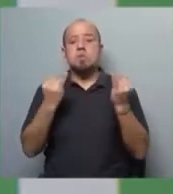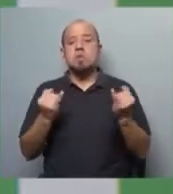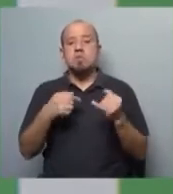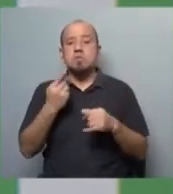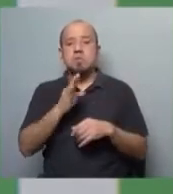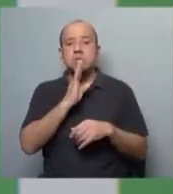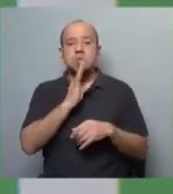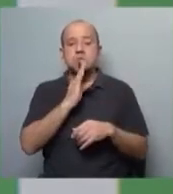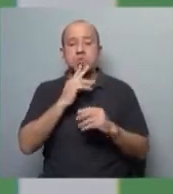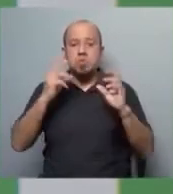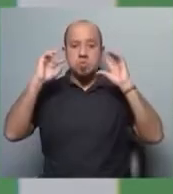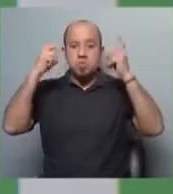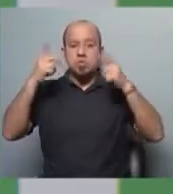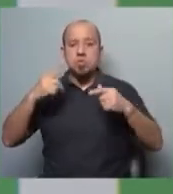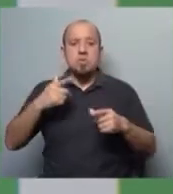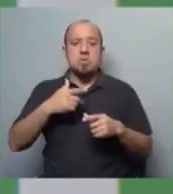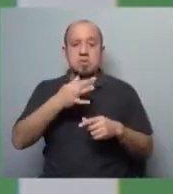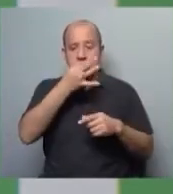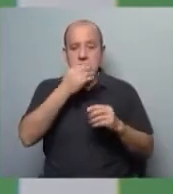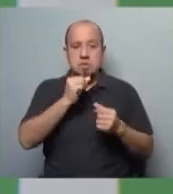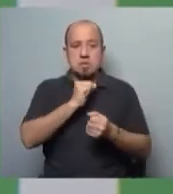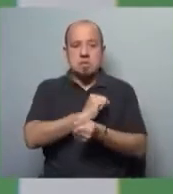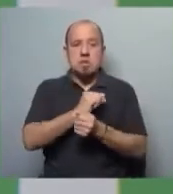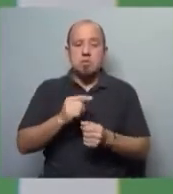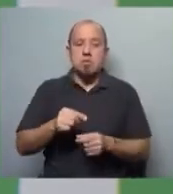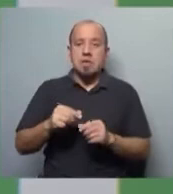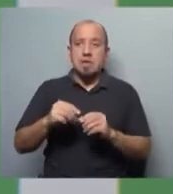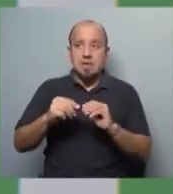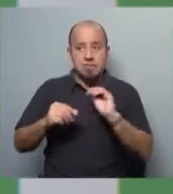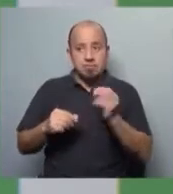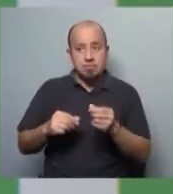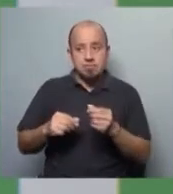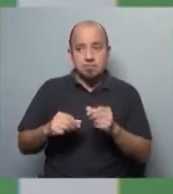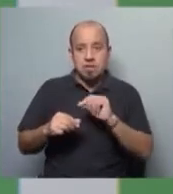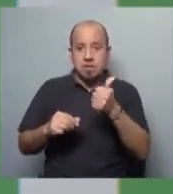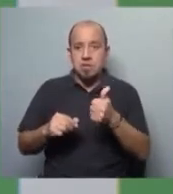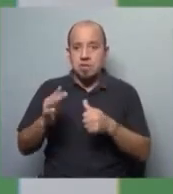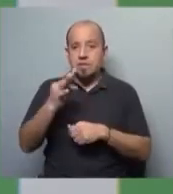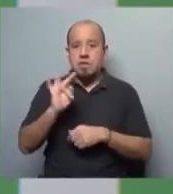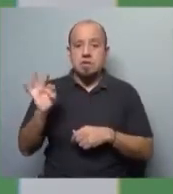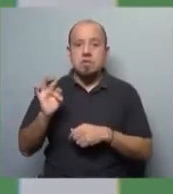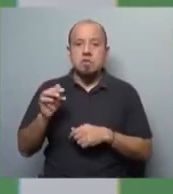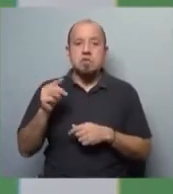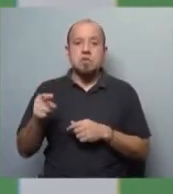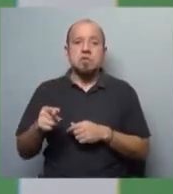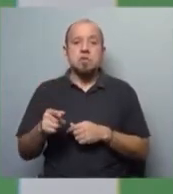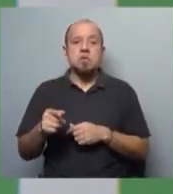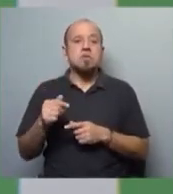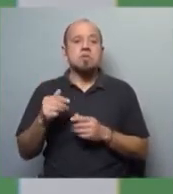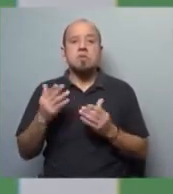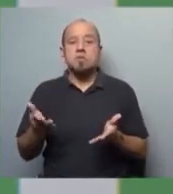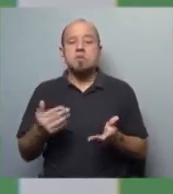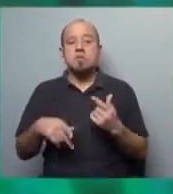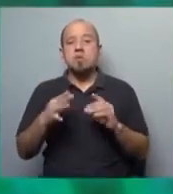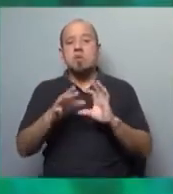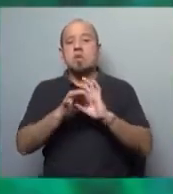Estados Unidos, una revolución de esclavos que derrotó al imperio francés y que hasta hoy paga las consecuencias de haber sido un Un muy mal ejemplo, ¿no? Un faro de